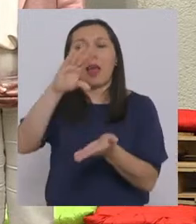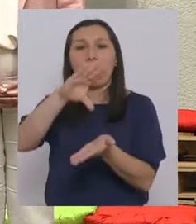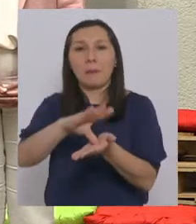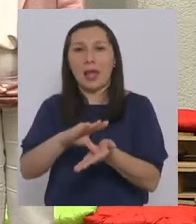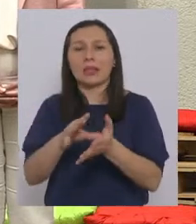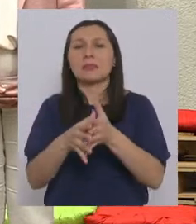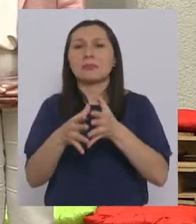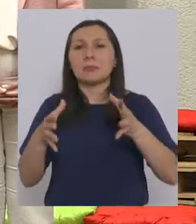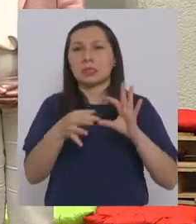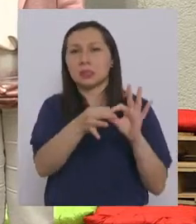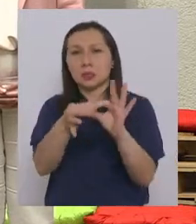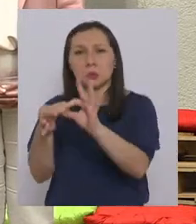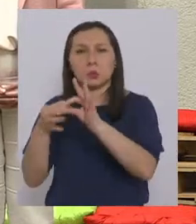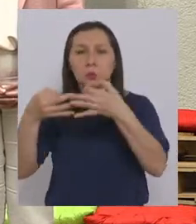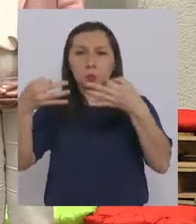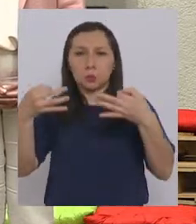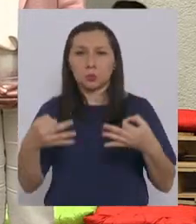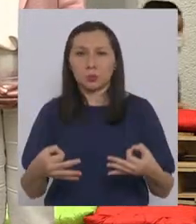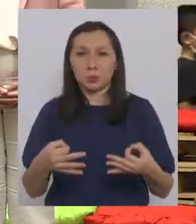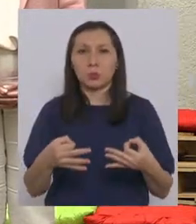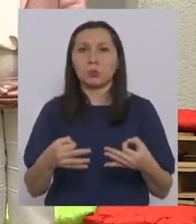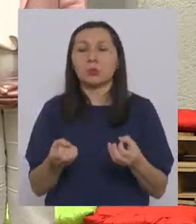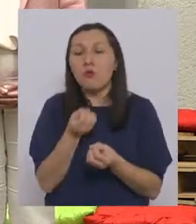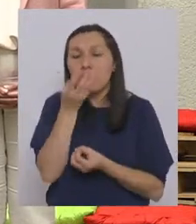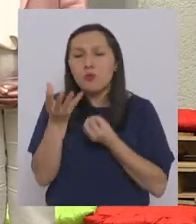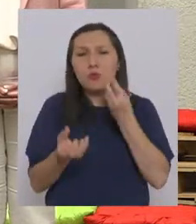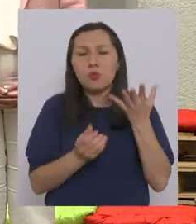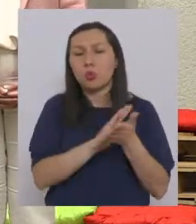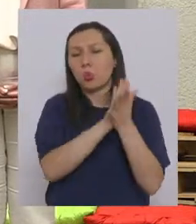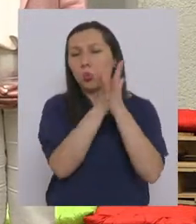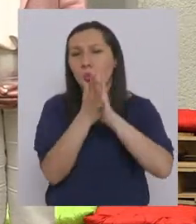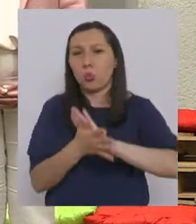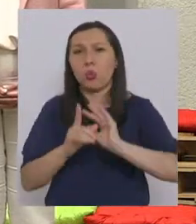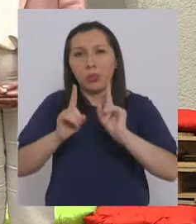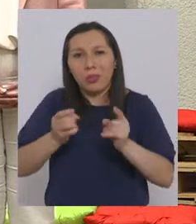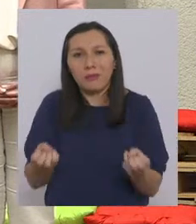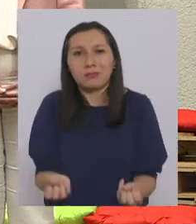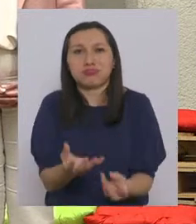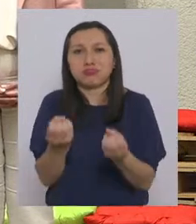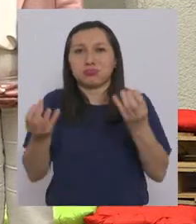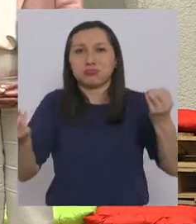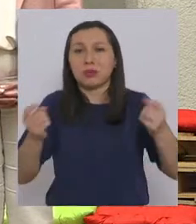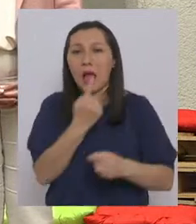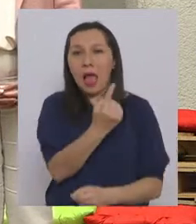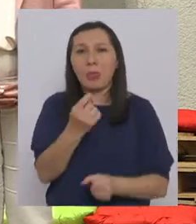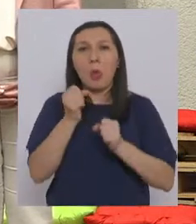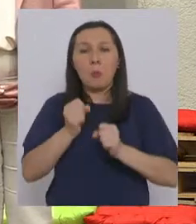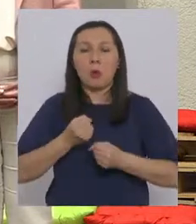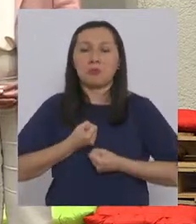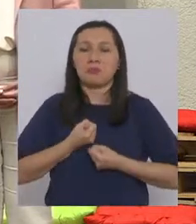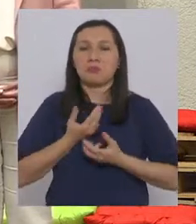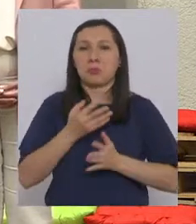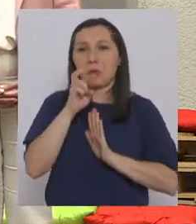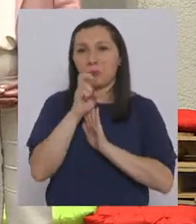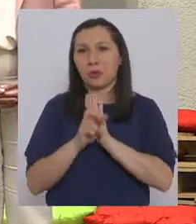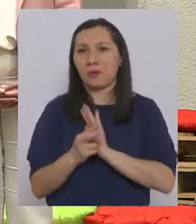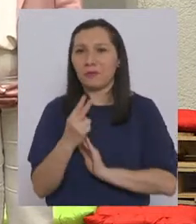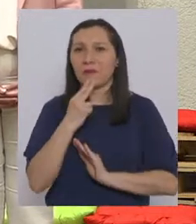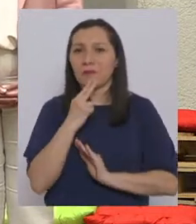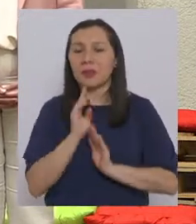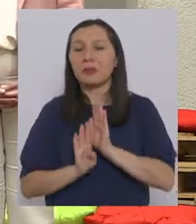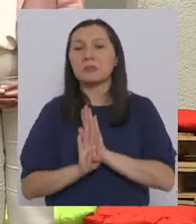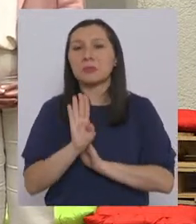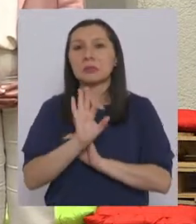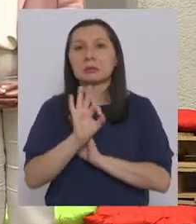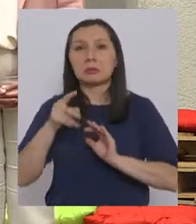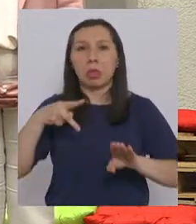país que sea más unido y más justo en donde florezcan todas las flores que tienen que florecer en donde cada uno pueda desplegar sus proyectos de vida y